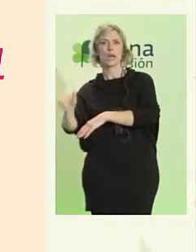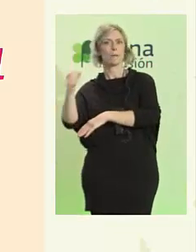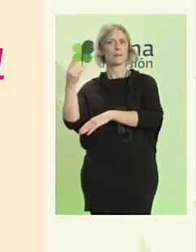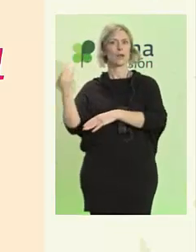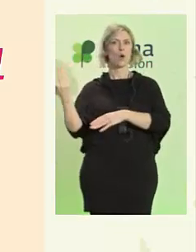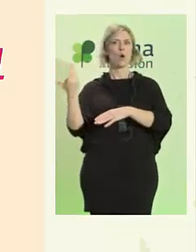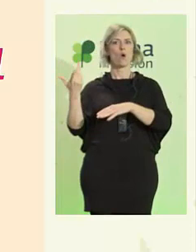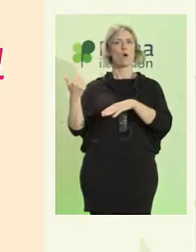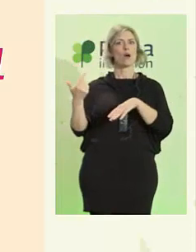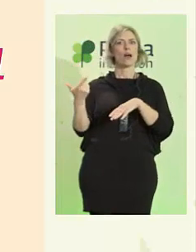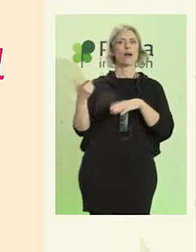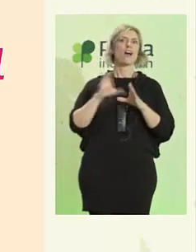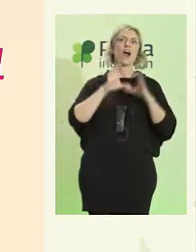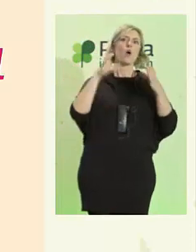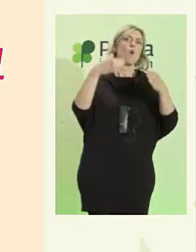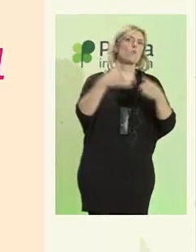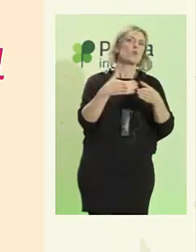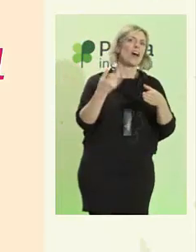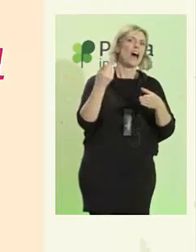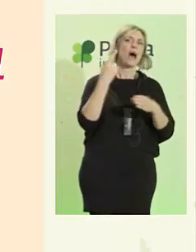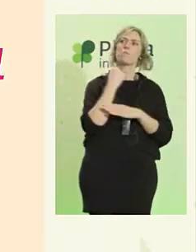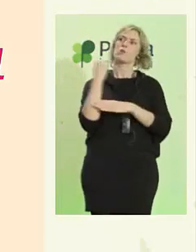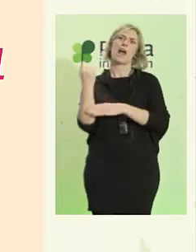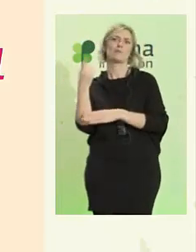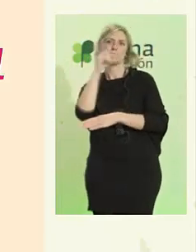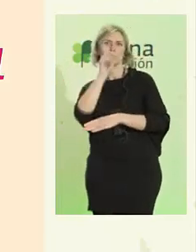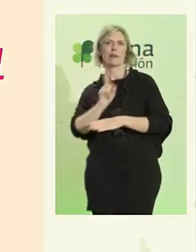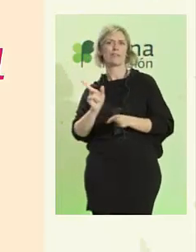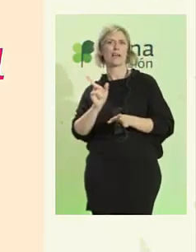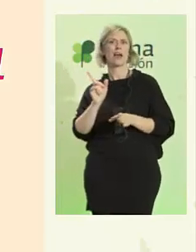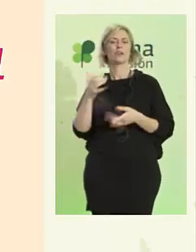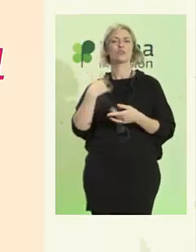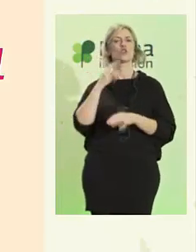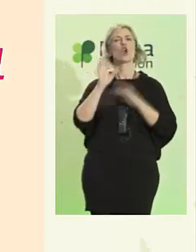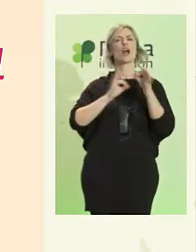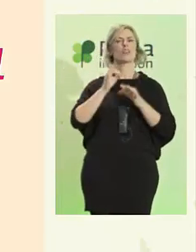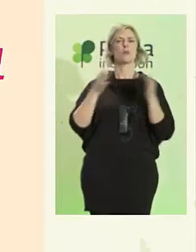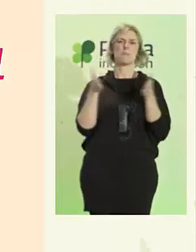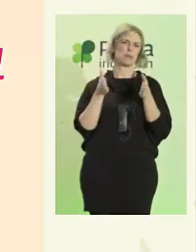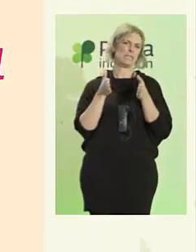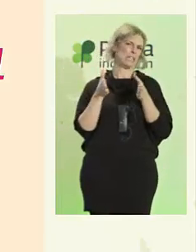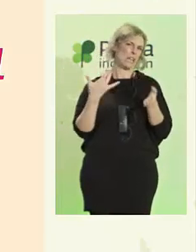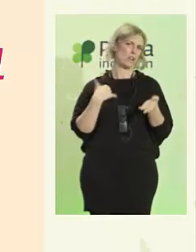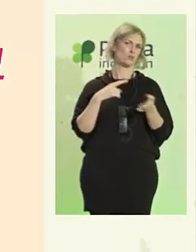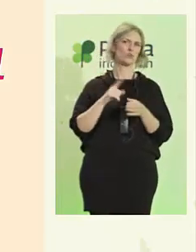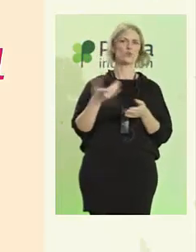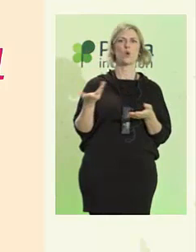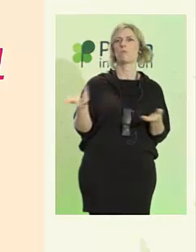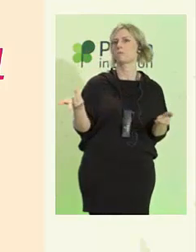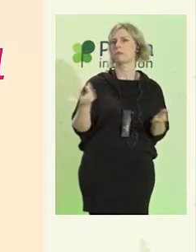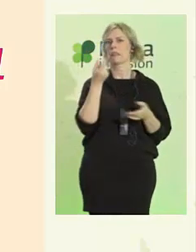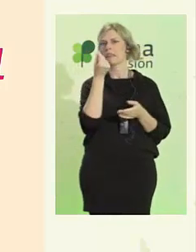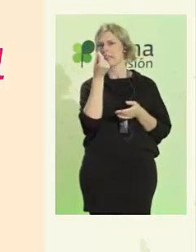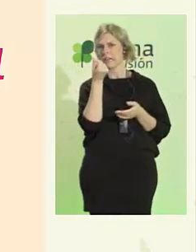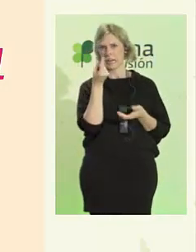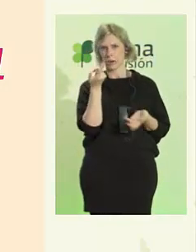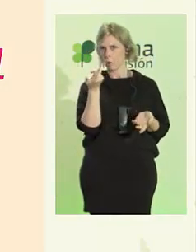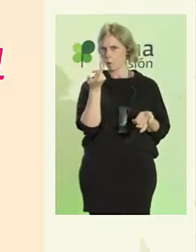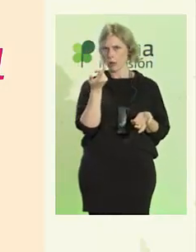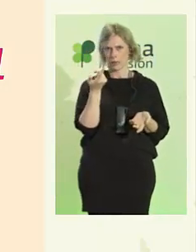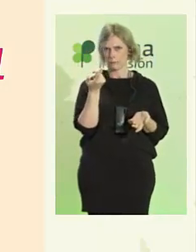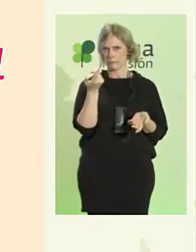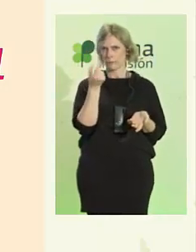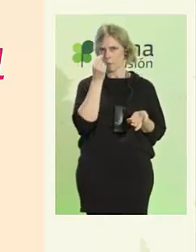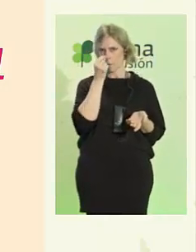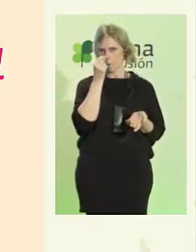Éramos una organización pequeñita, no teníamos casi ni un duro y nos